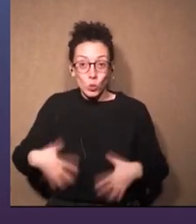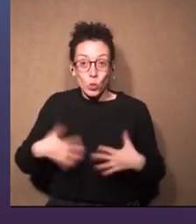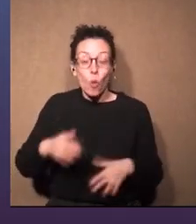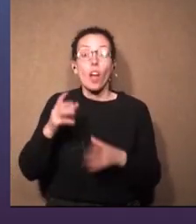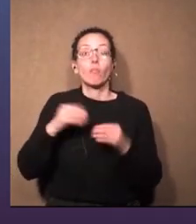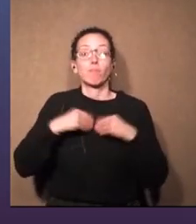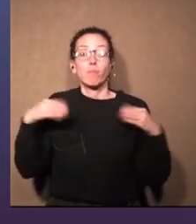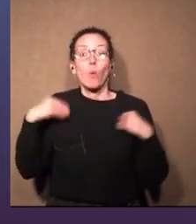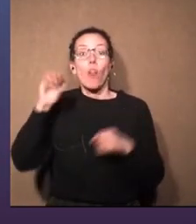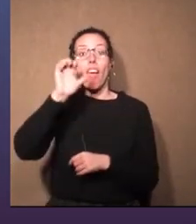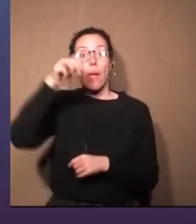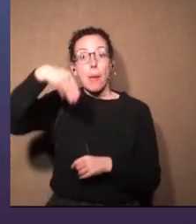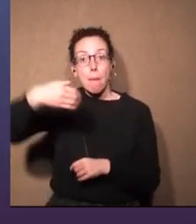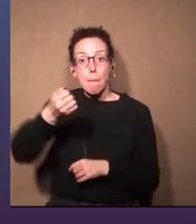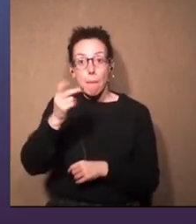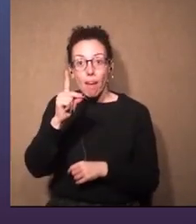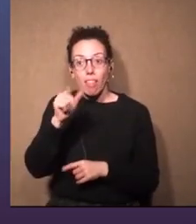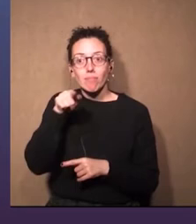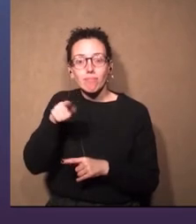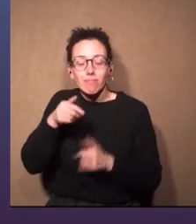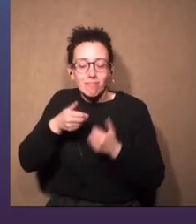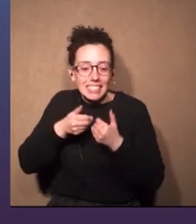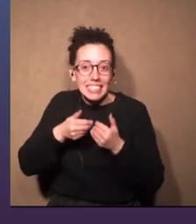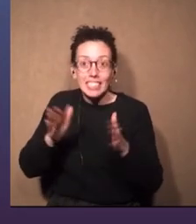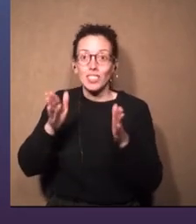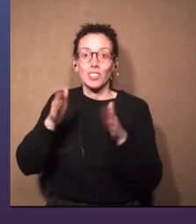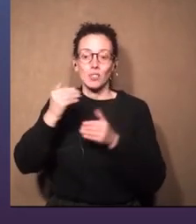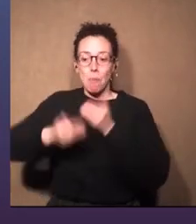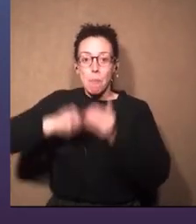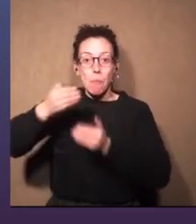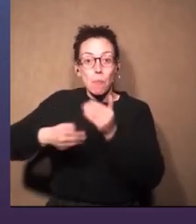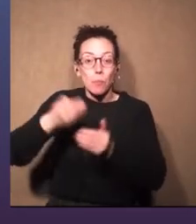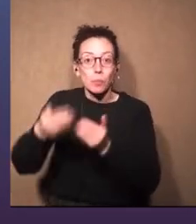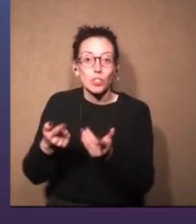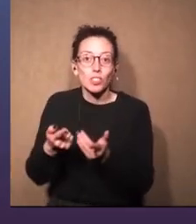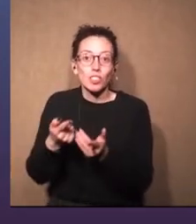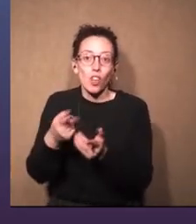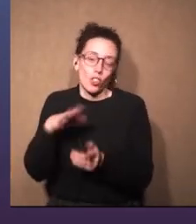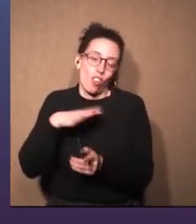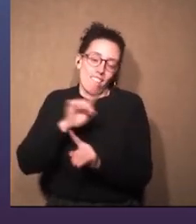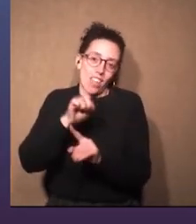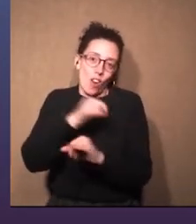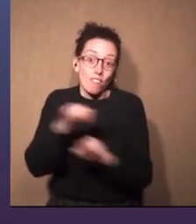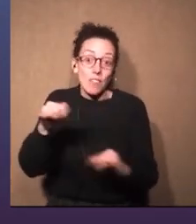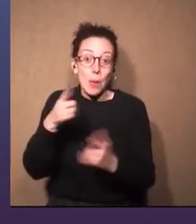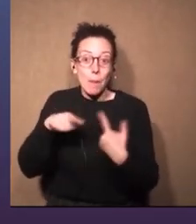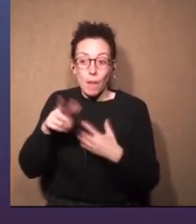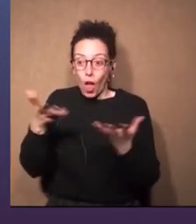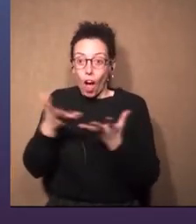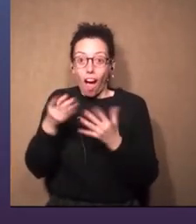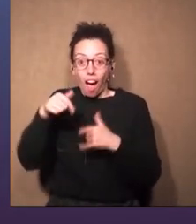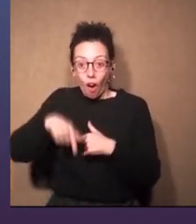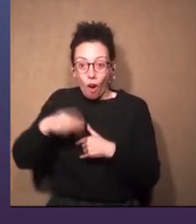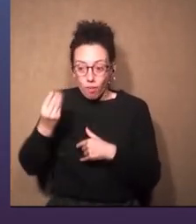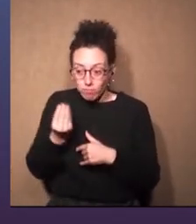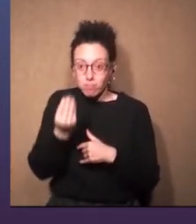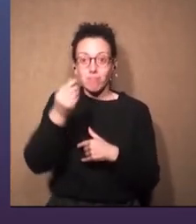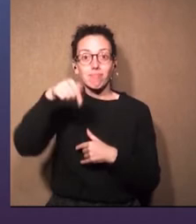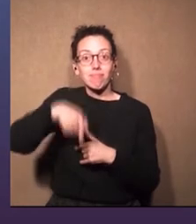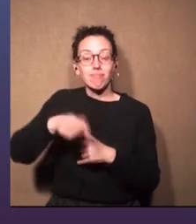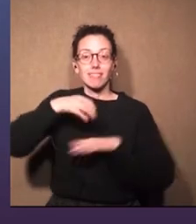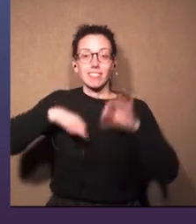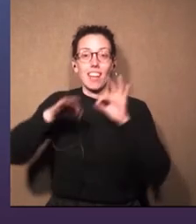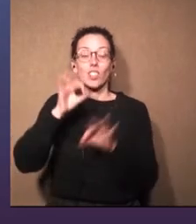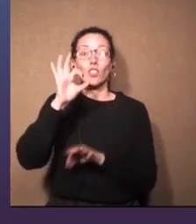hacer vestuario en la EMAD. Y fue como el inicio de un proceso que termina, bueno, que todavía no terminó, pero que me puso